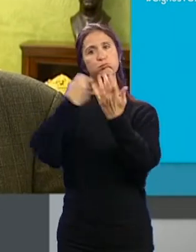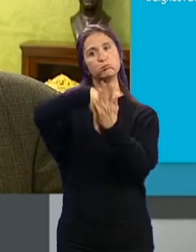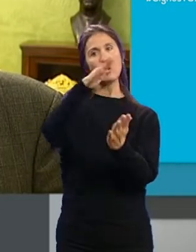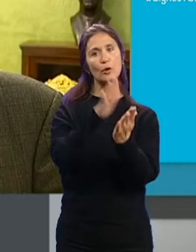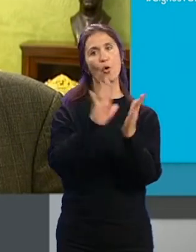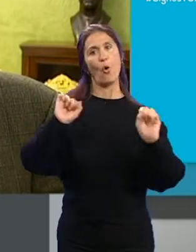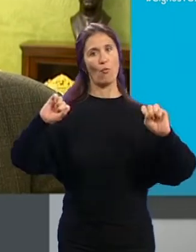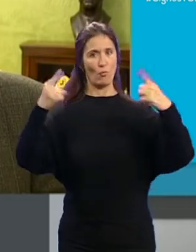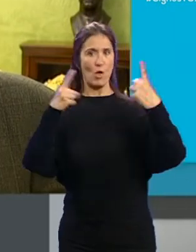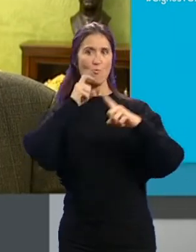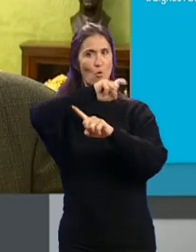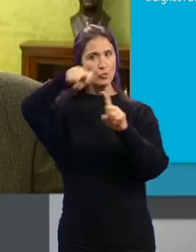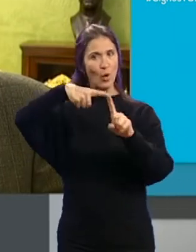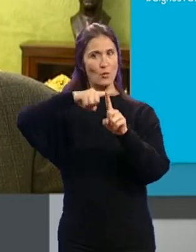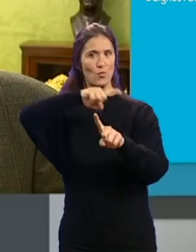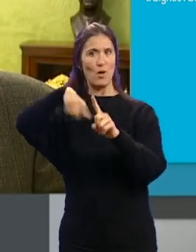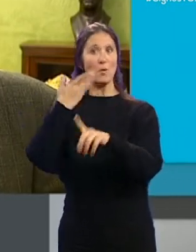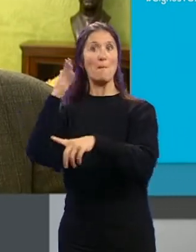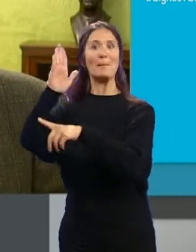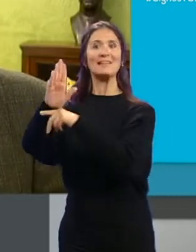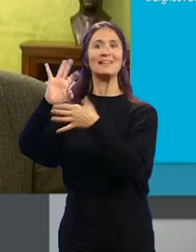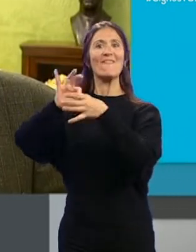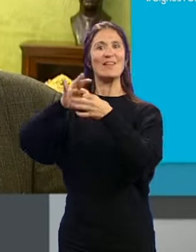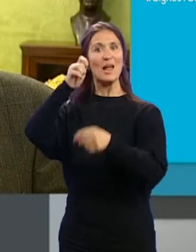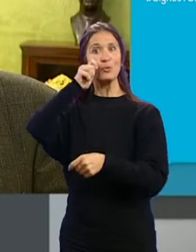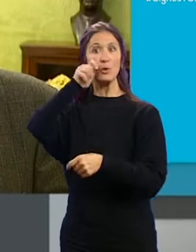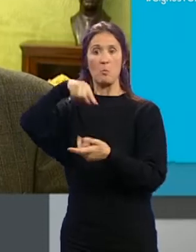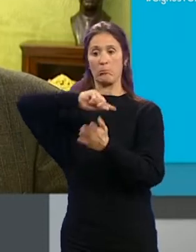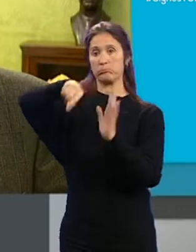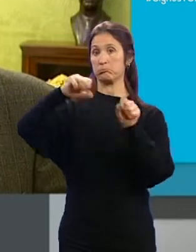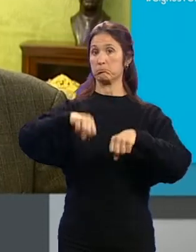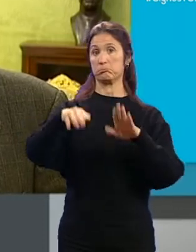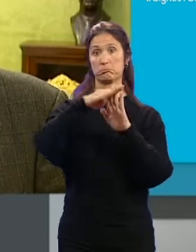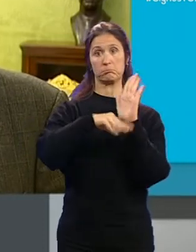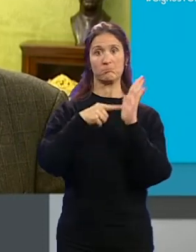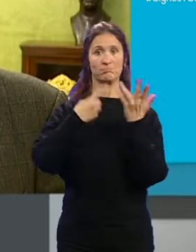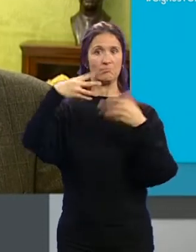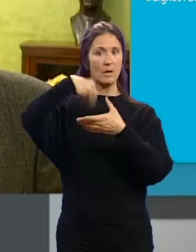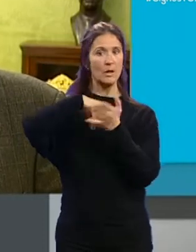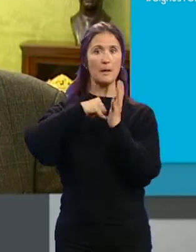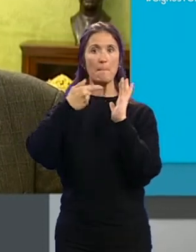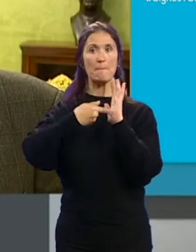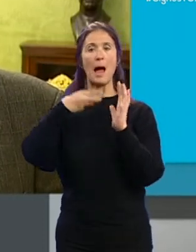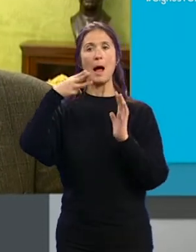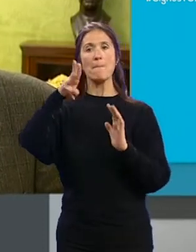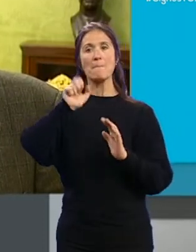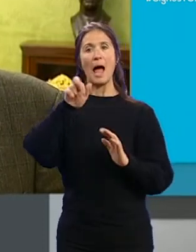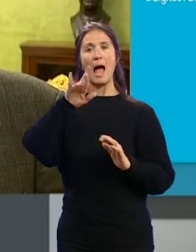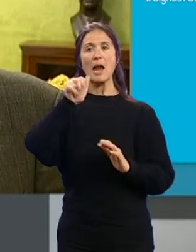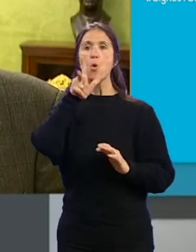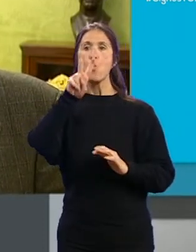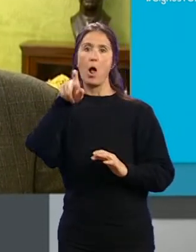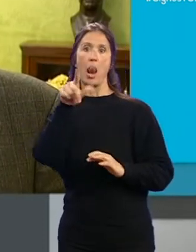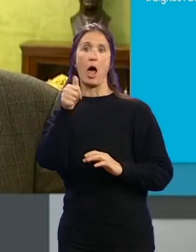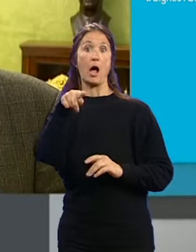que se presenta como cada año en Fitur... ...y todo eso es lo que sí se ha firmado en el convenio, lo que es la logística, está en el plan Parigüela... ...que, como he dicho,